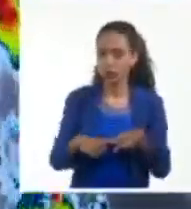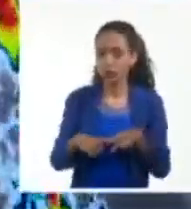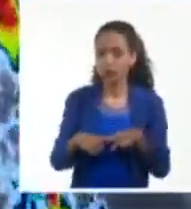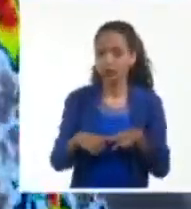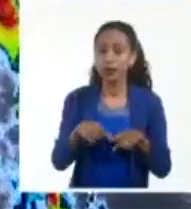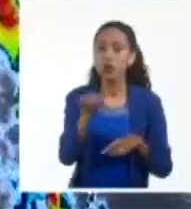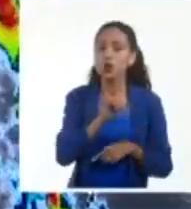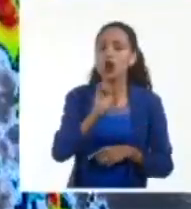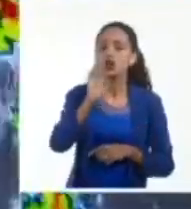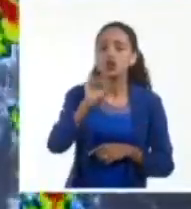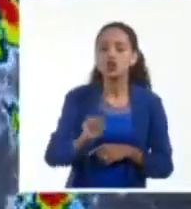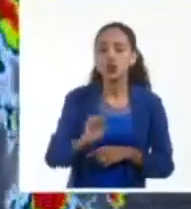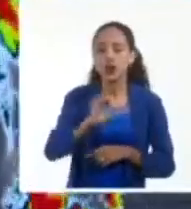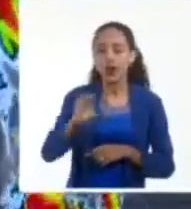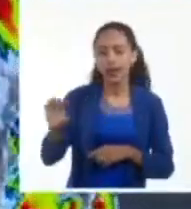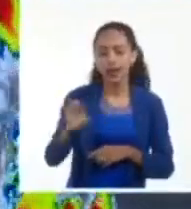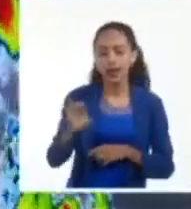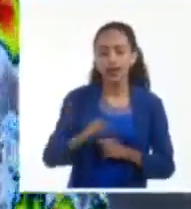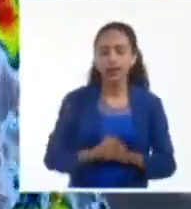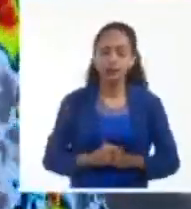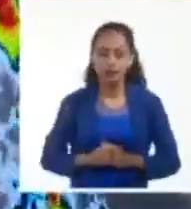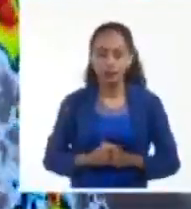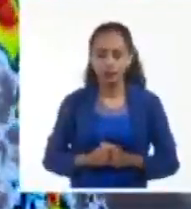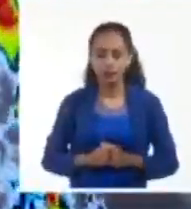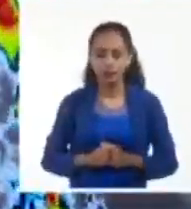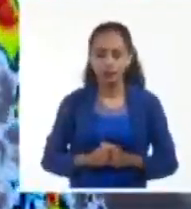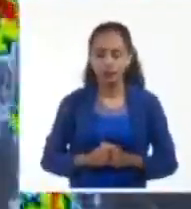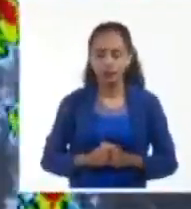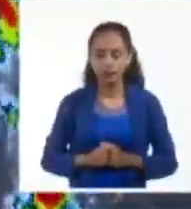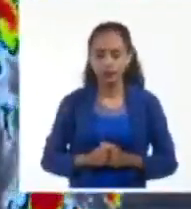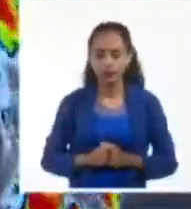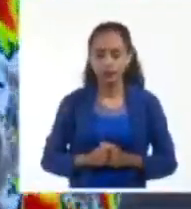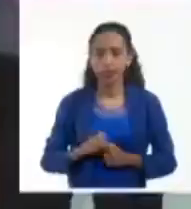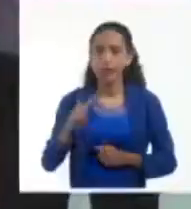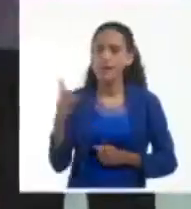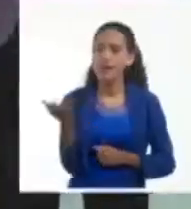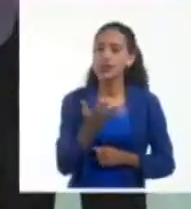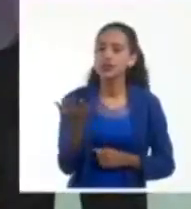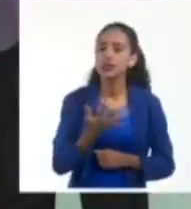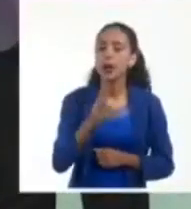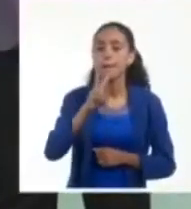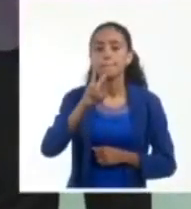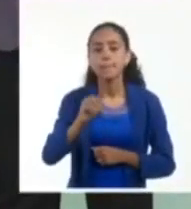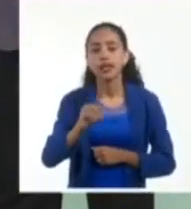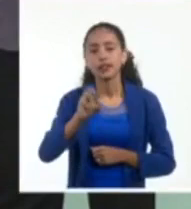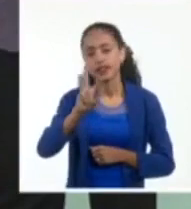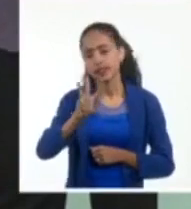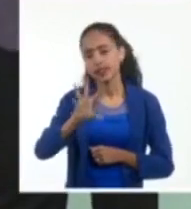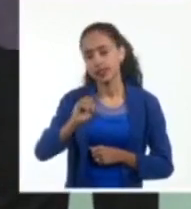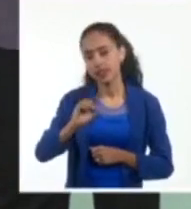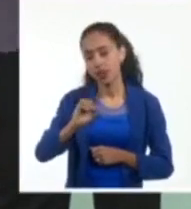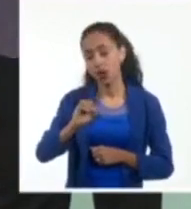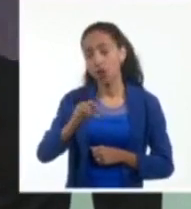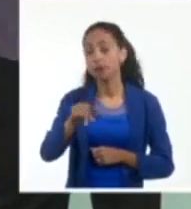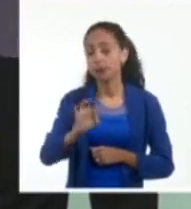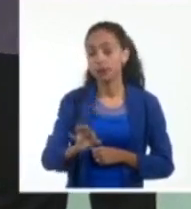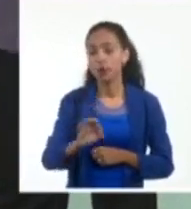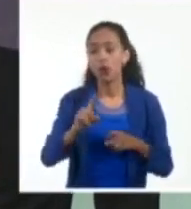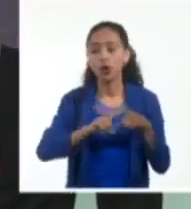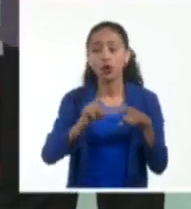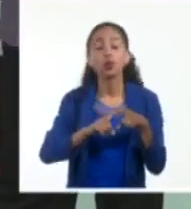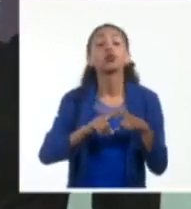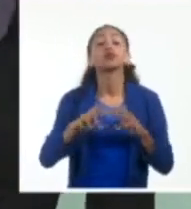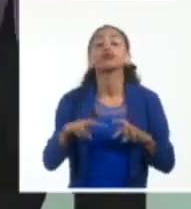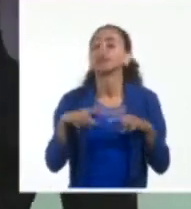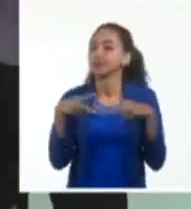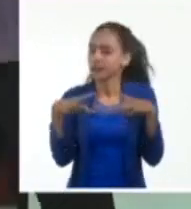el sudeste y el sur, o el este y el sudeste, con velocidades entre 20 y 35 kilómetros por hora, que vuelvo